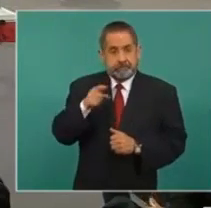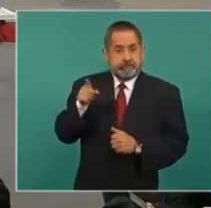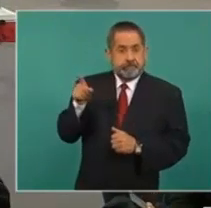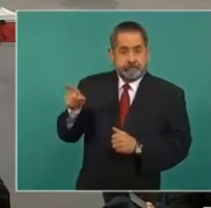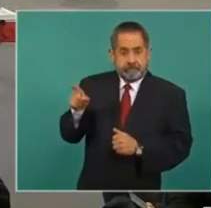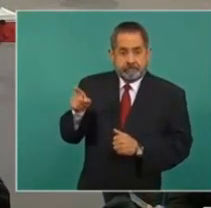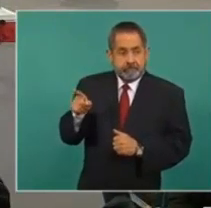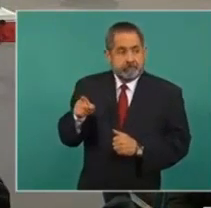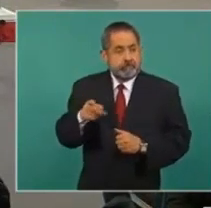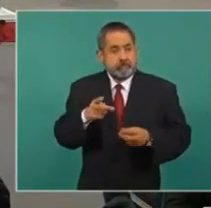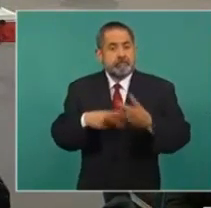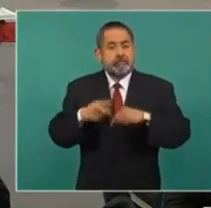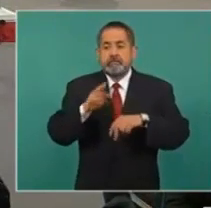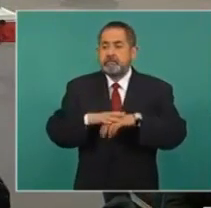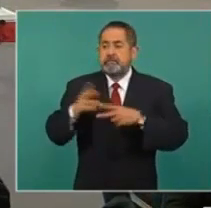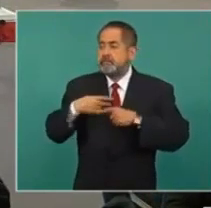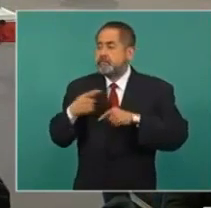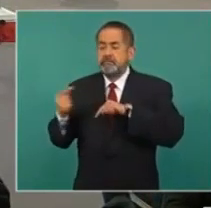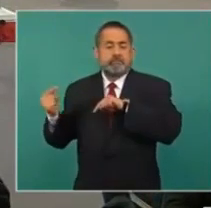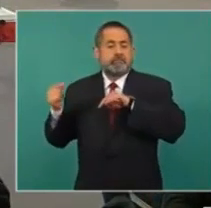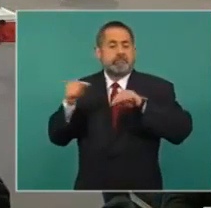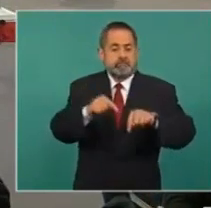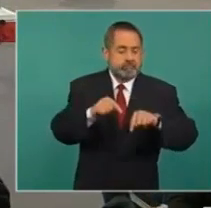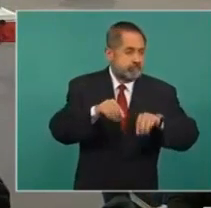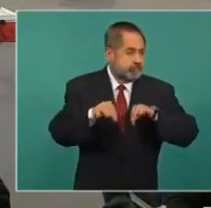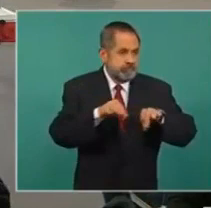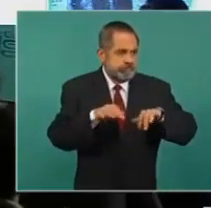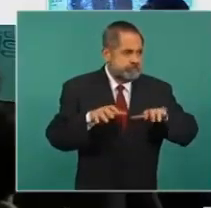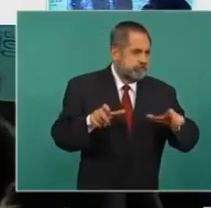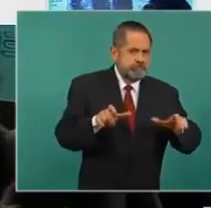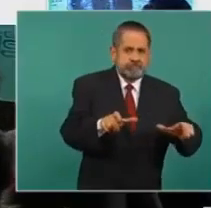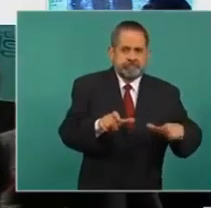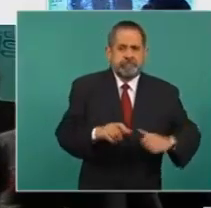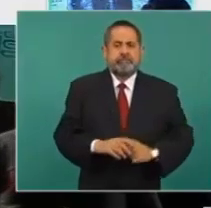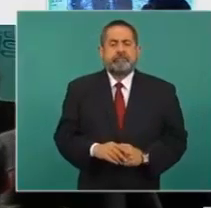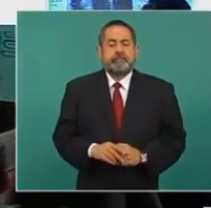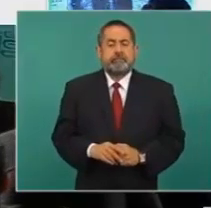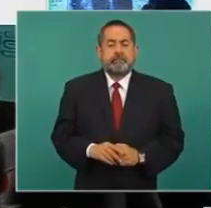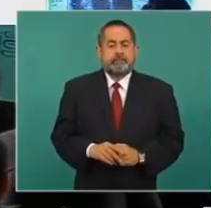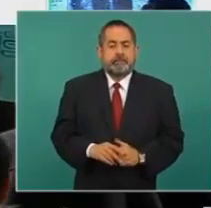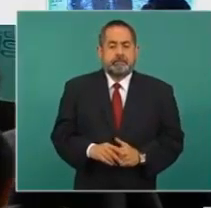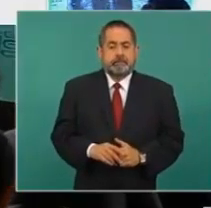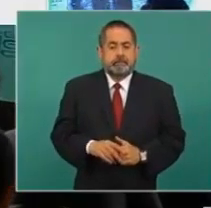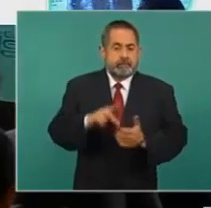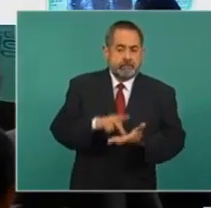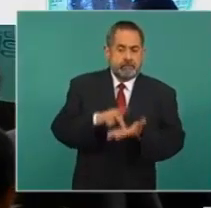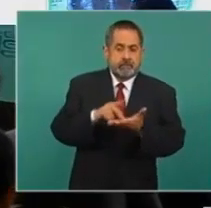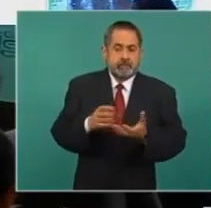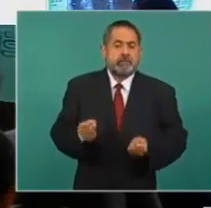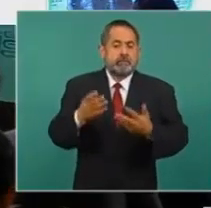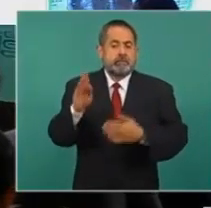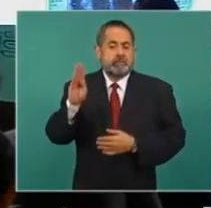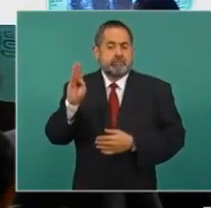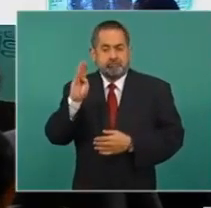se incrementa el personal que trabaja en el área. Adelante. En cuanto a kilogramos de marihuana,